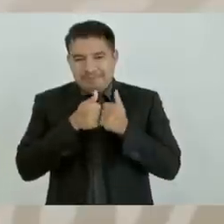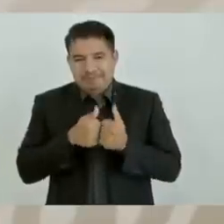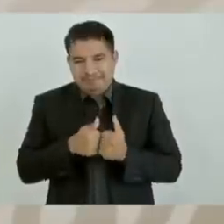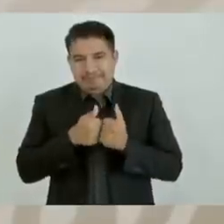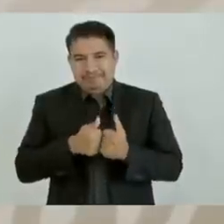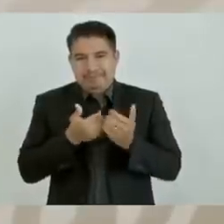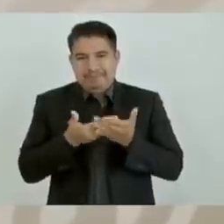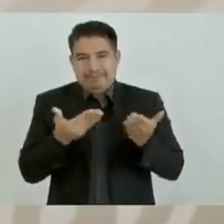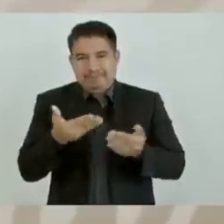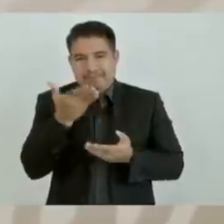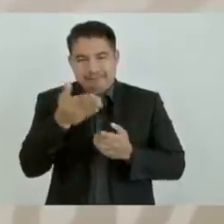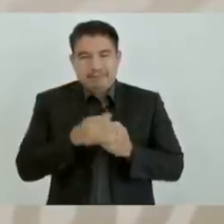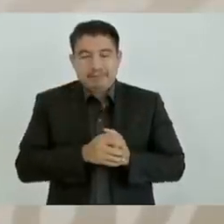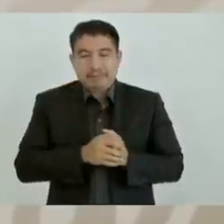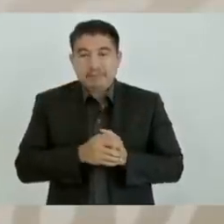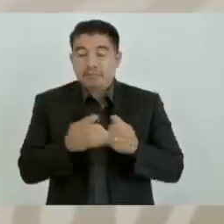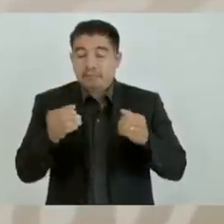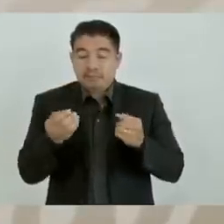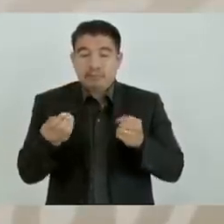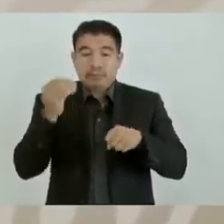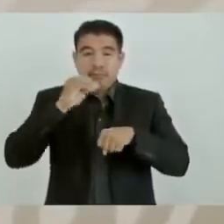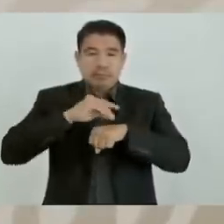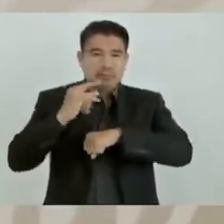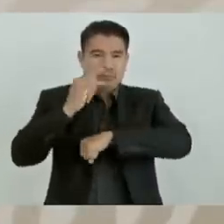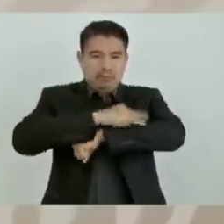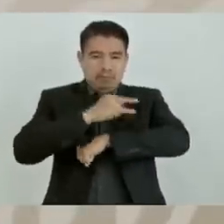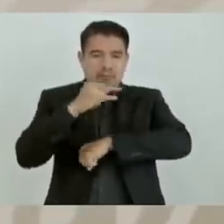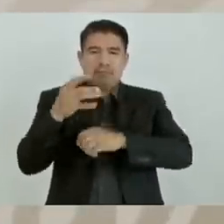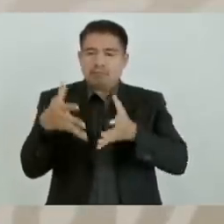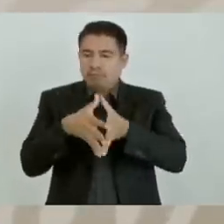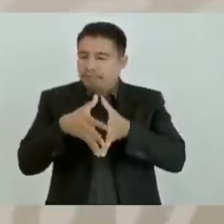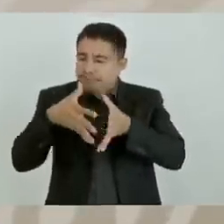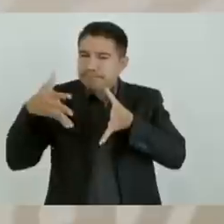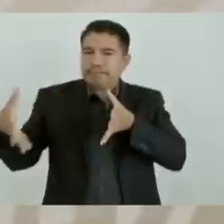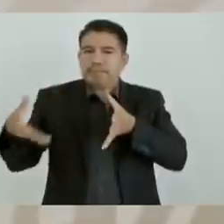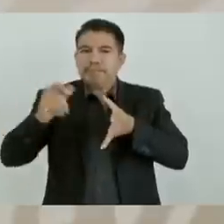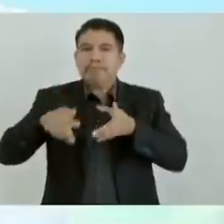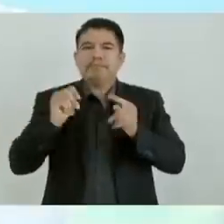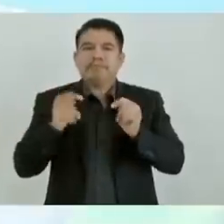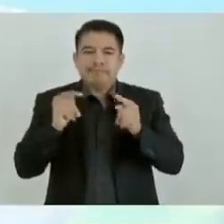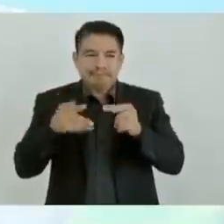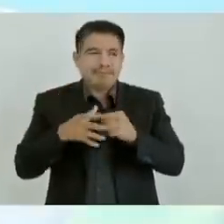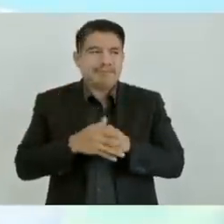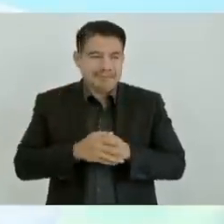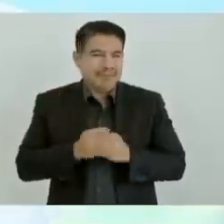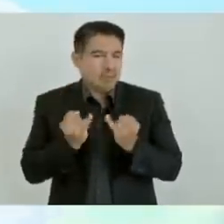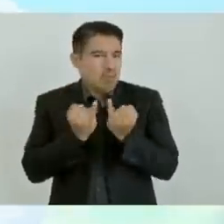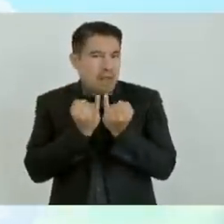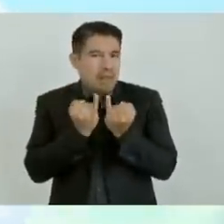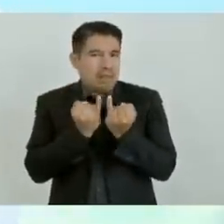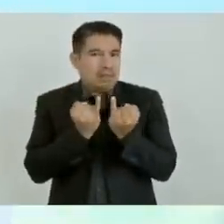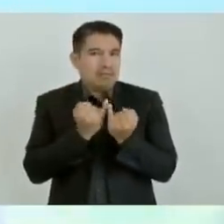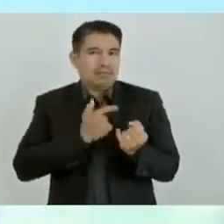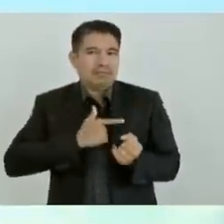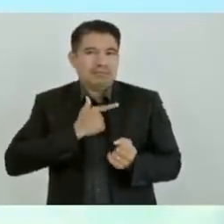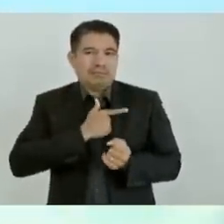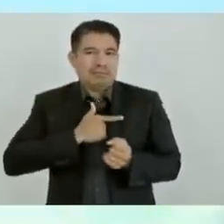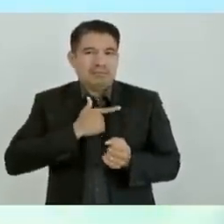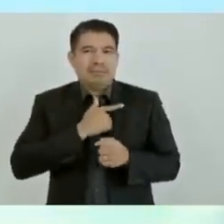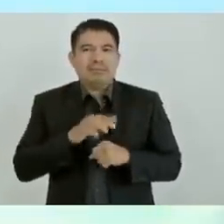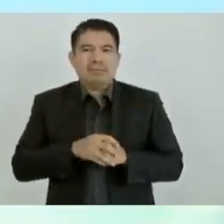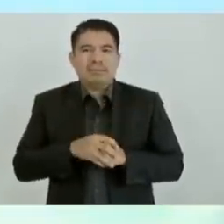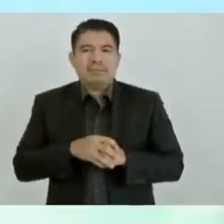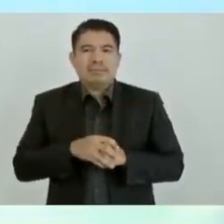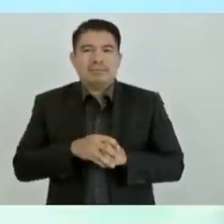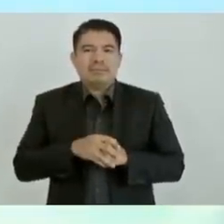inaugurando esta ampliación del aeropuerto de Tuxla, que significa una